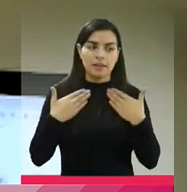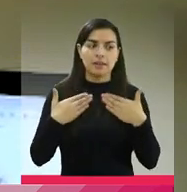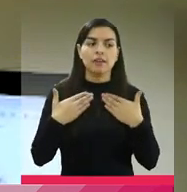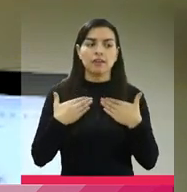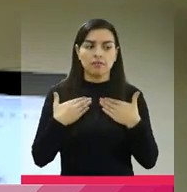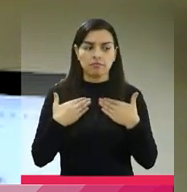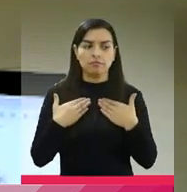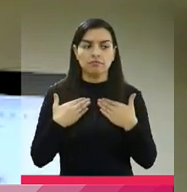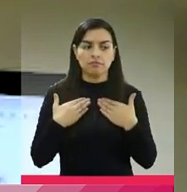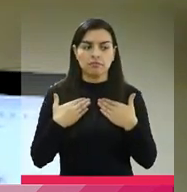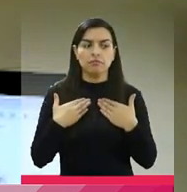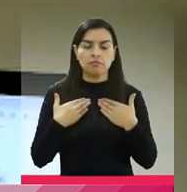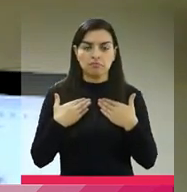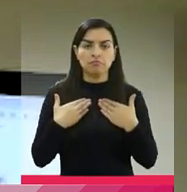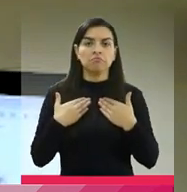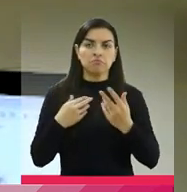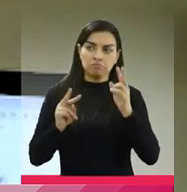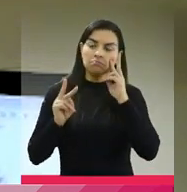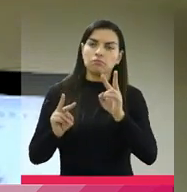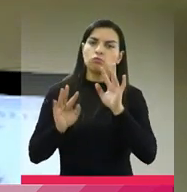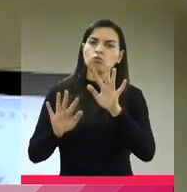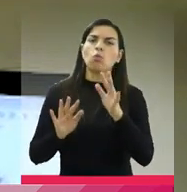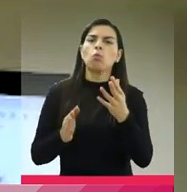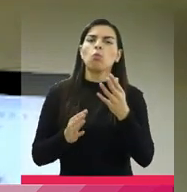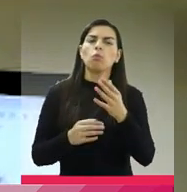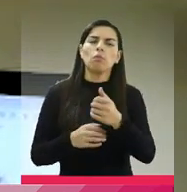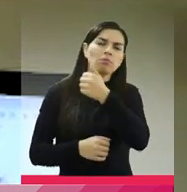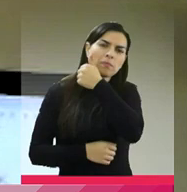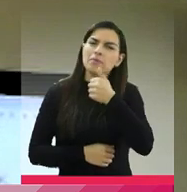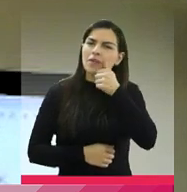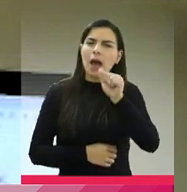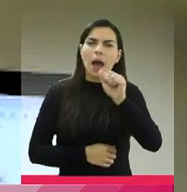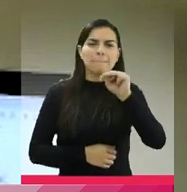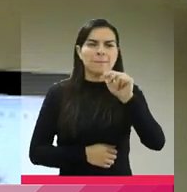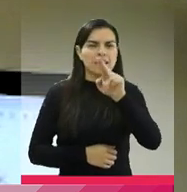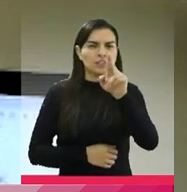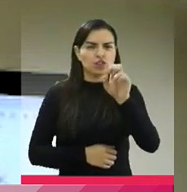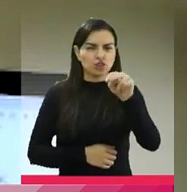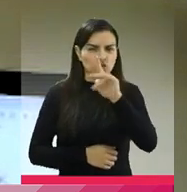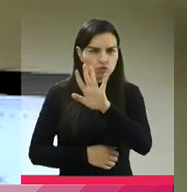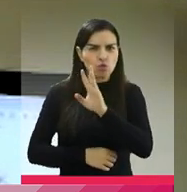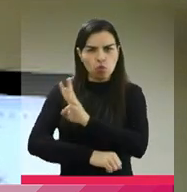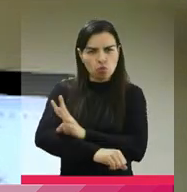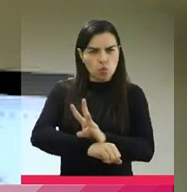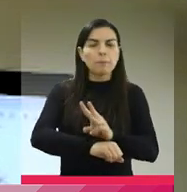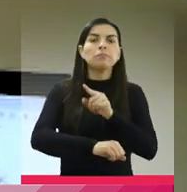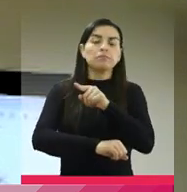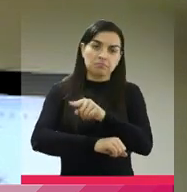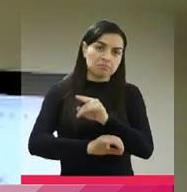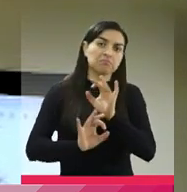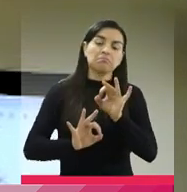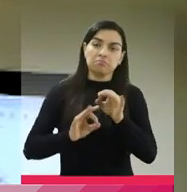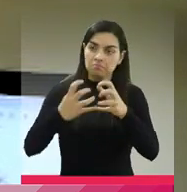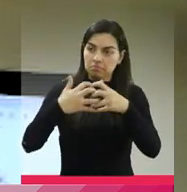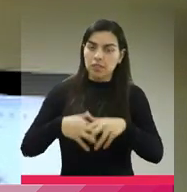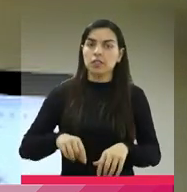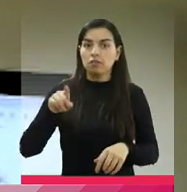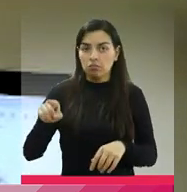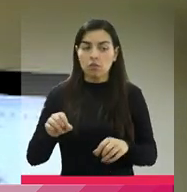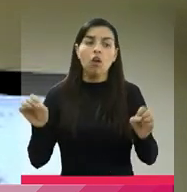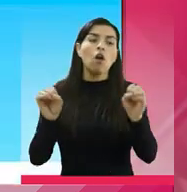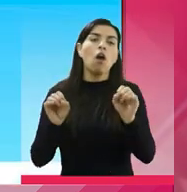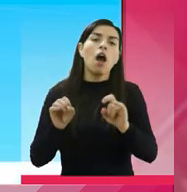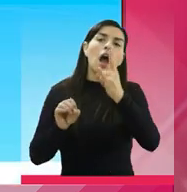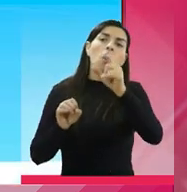educativa de Amazon Web Service con el fin de trabajar con ellos ya sea en su empresa o en una de las empresas aliadas que utilicen su